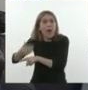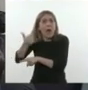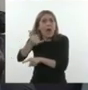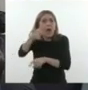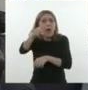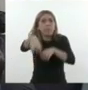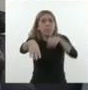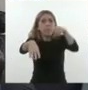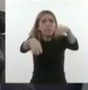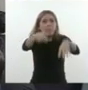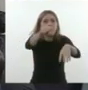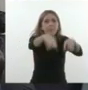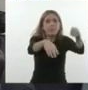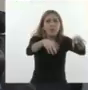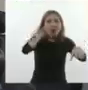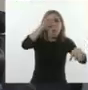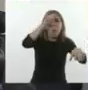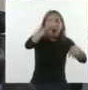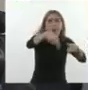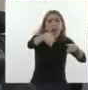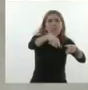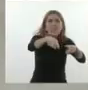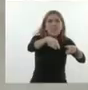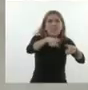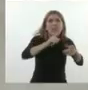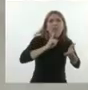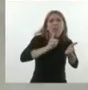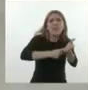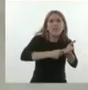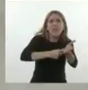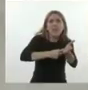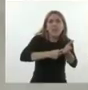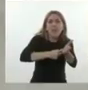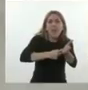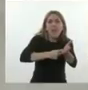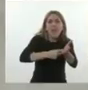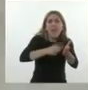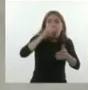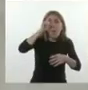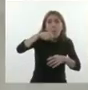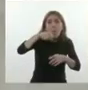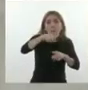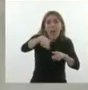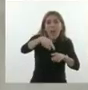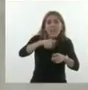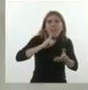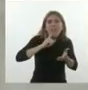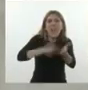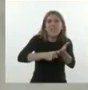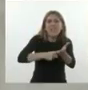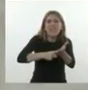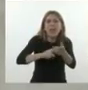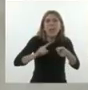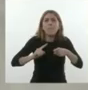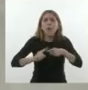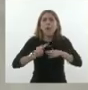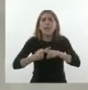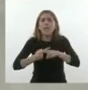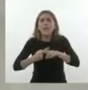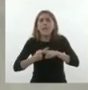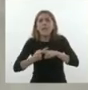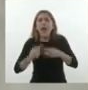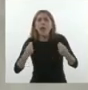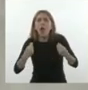que dijeron que tenían que ser ellos los que fijaran qué políticas se podían hacer e incluso